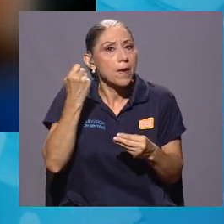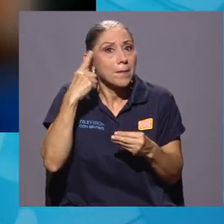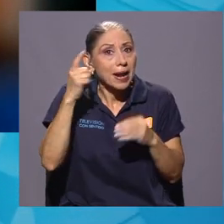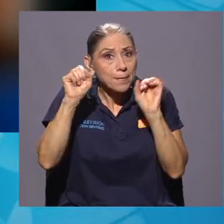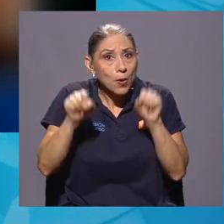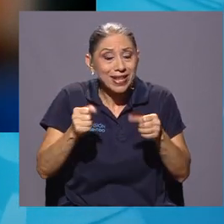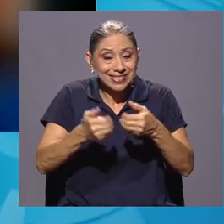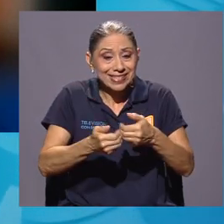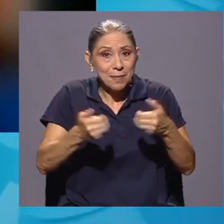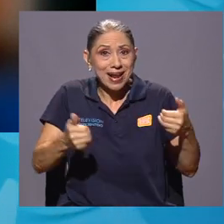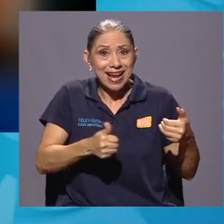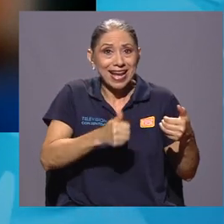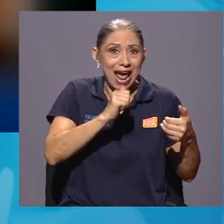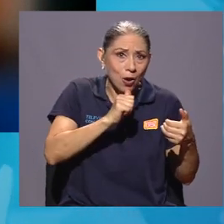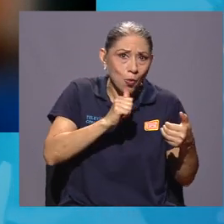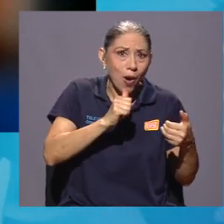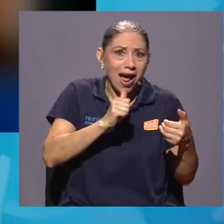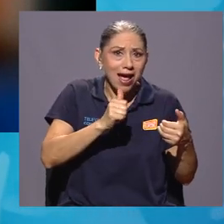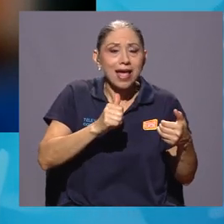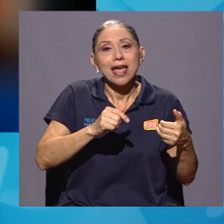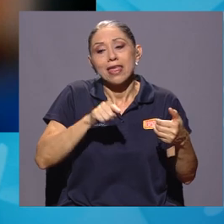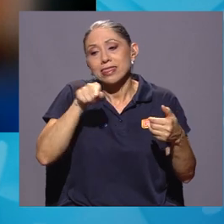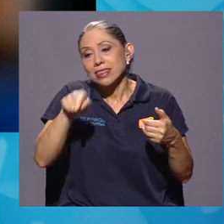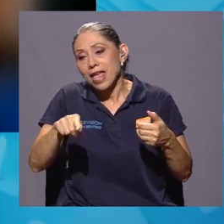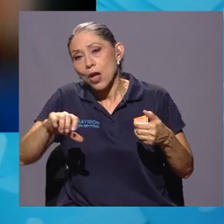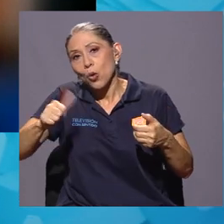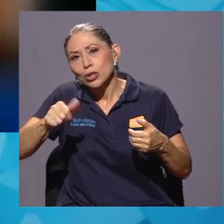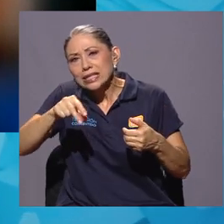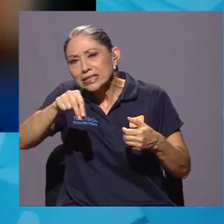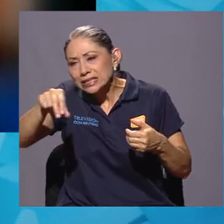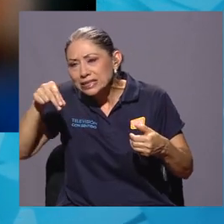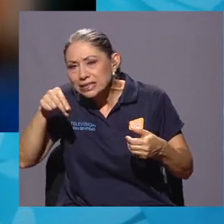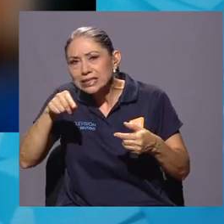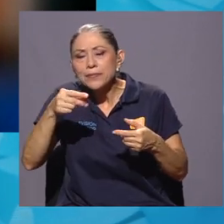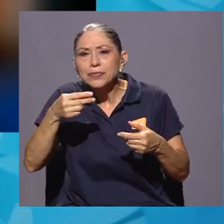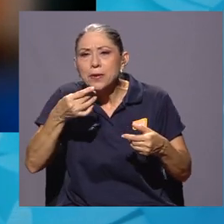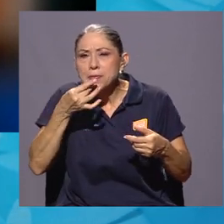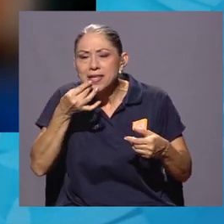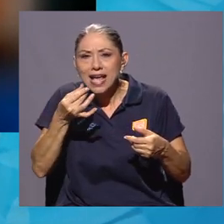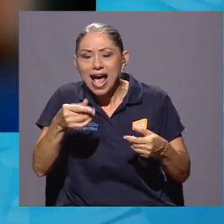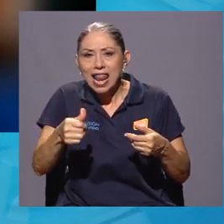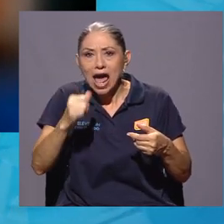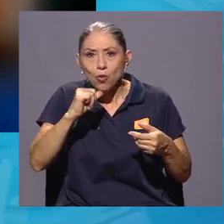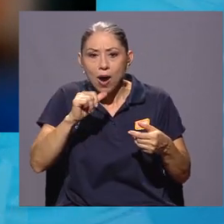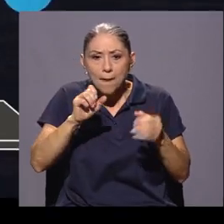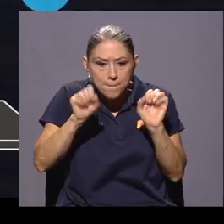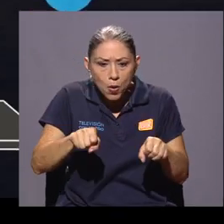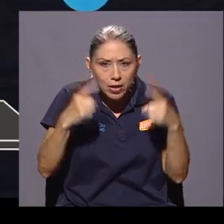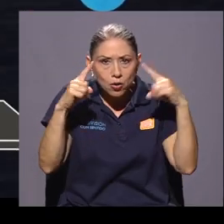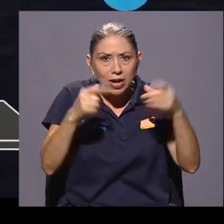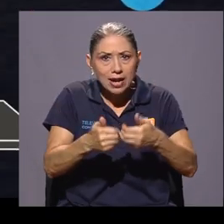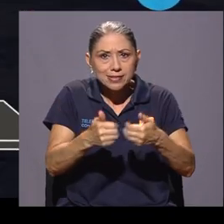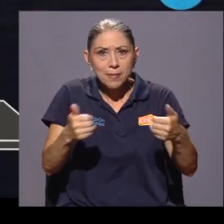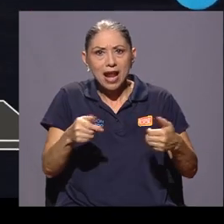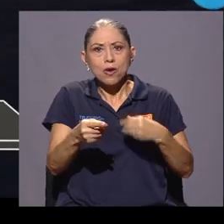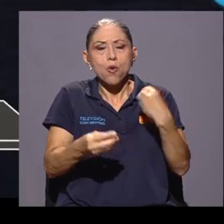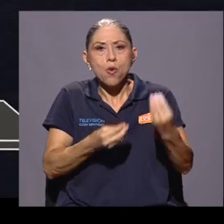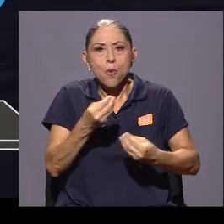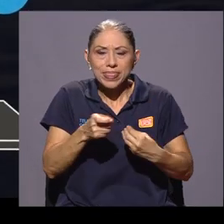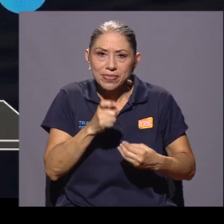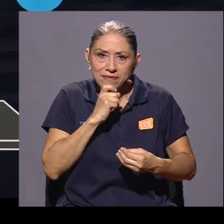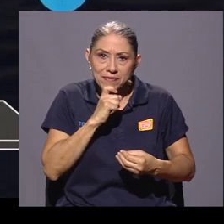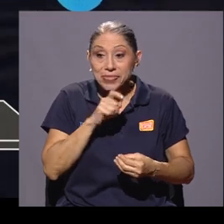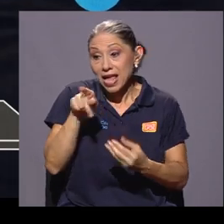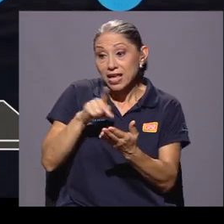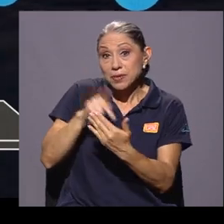separar, que en este caso serían las sustancias que le imparten el sabor salado al agua. Ante este panorama, han